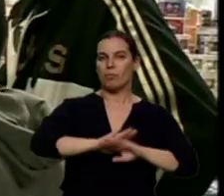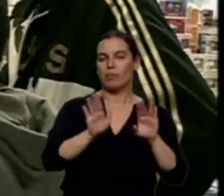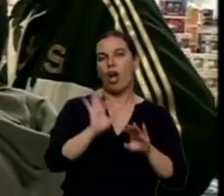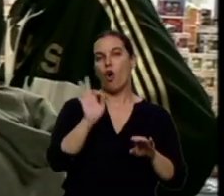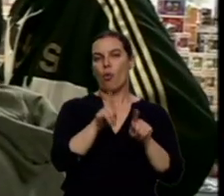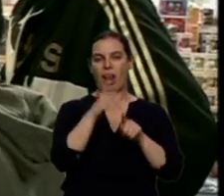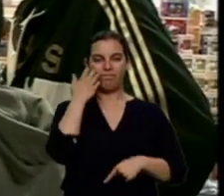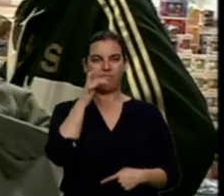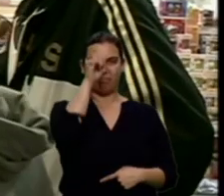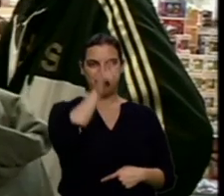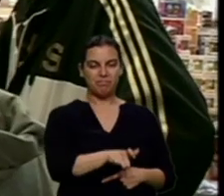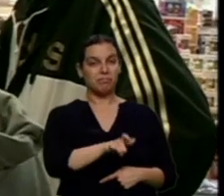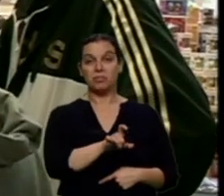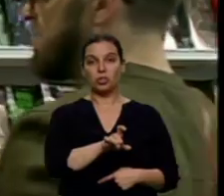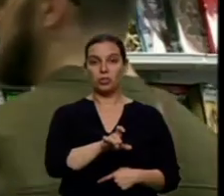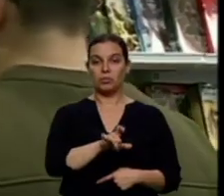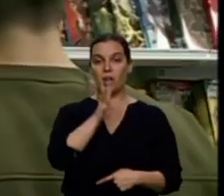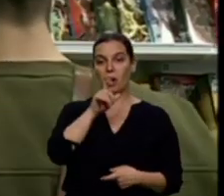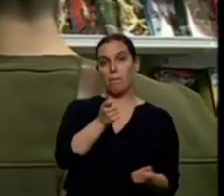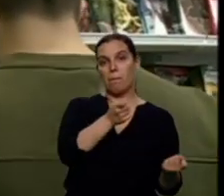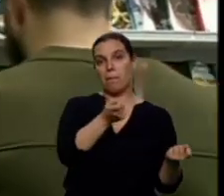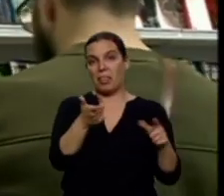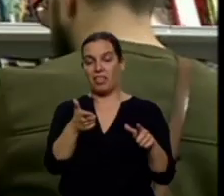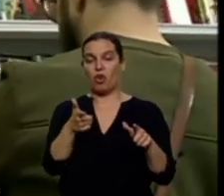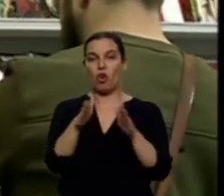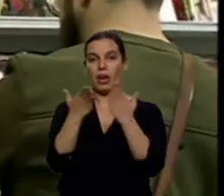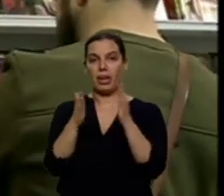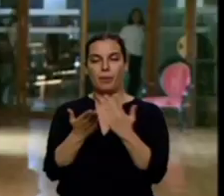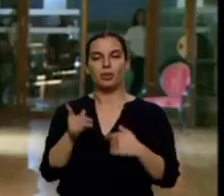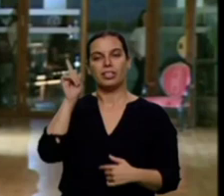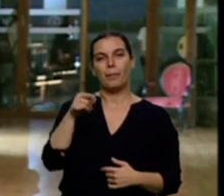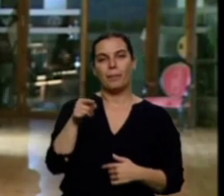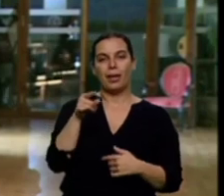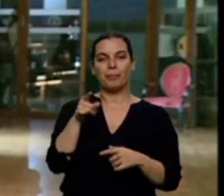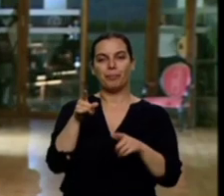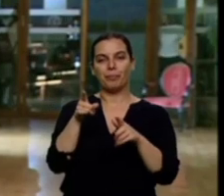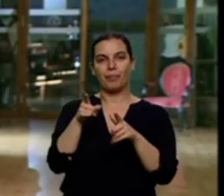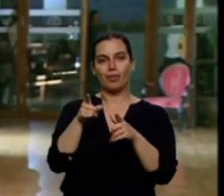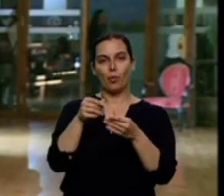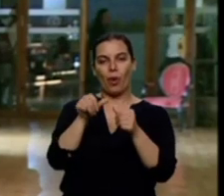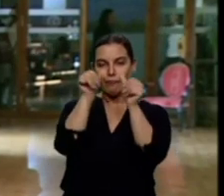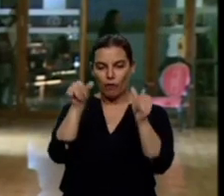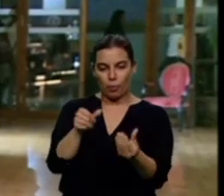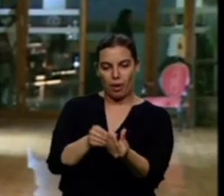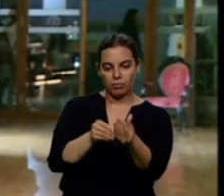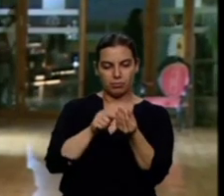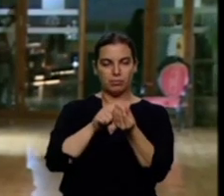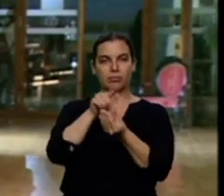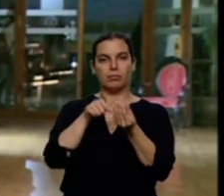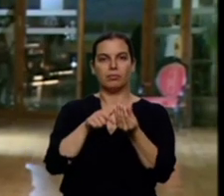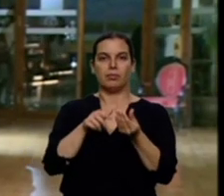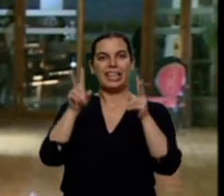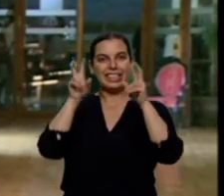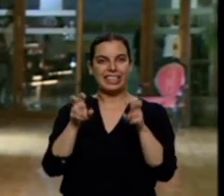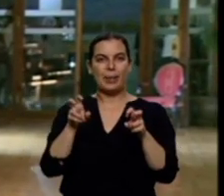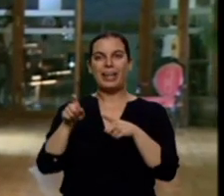mayor y se asemeja a los libros. Aspecto físico también de un libro, en su cuadernación, que trataban temas que no eran típicos de los cómics, como por